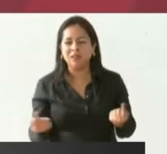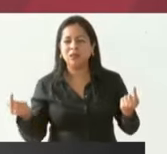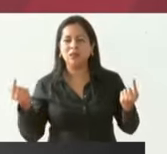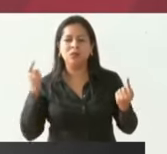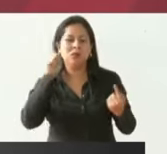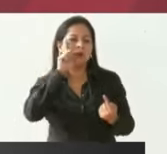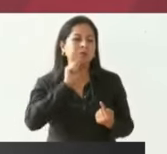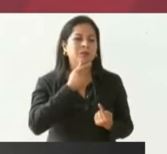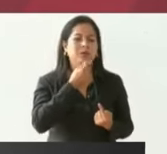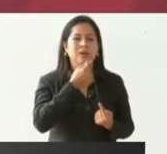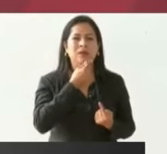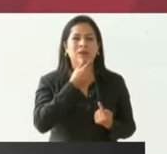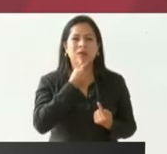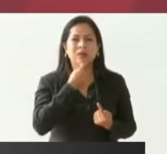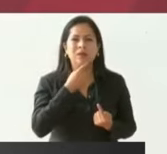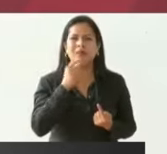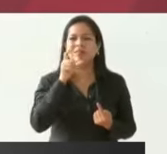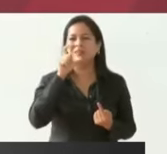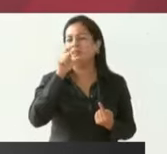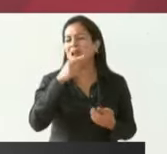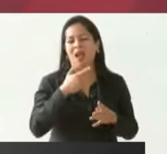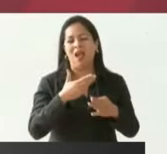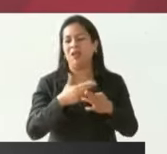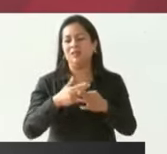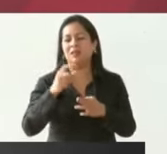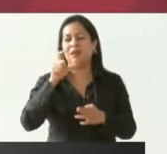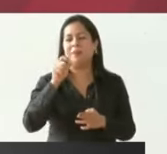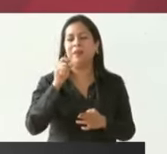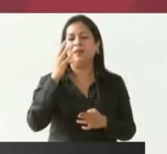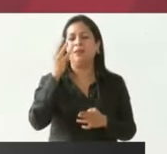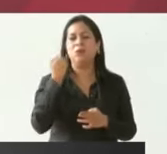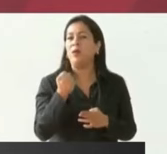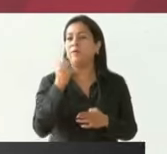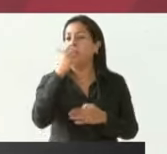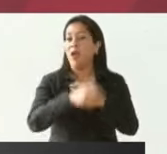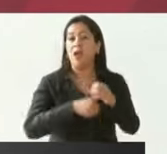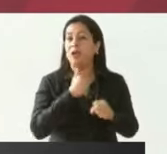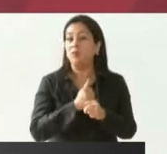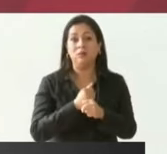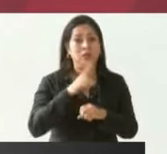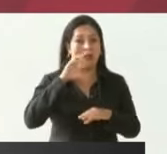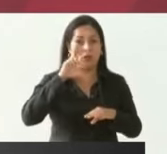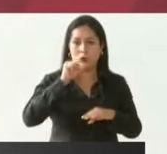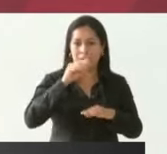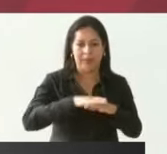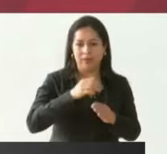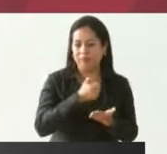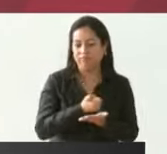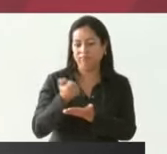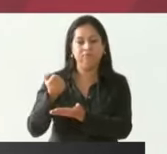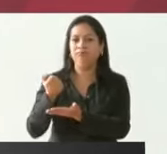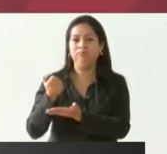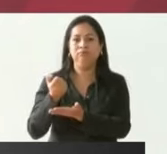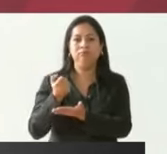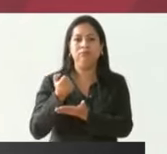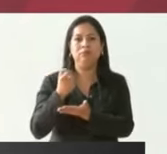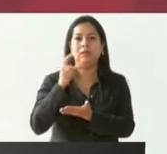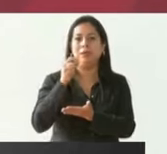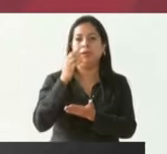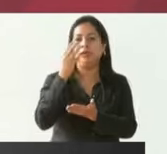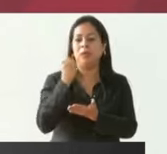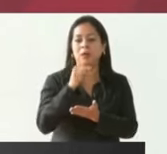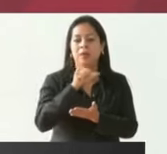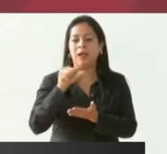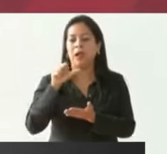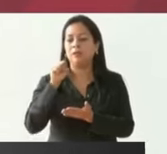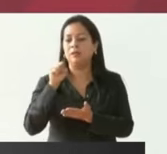hasta 29 años y no recibían pensión de 29 a